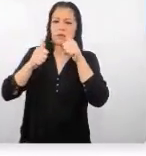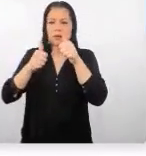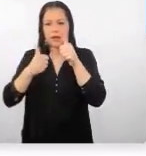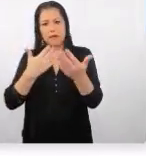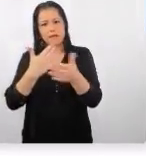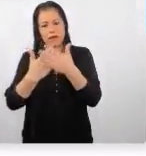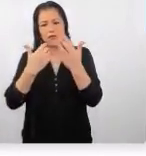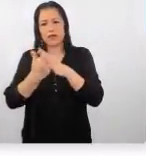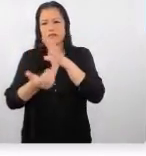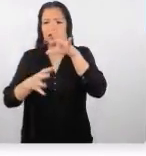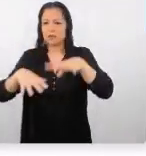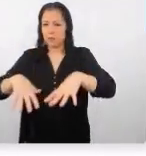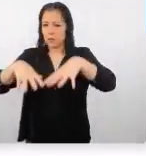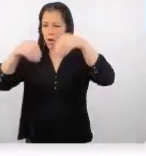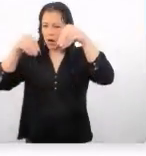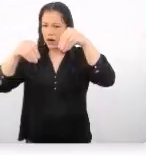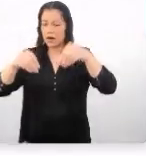ellos